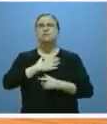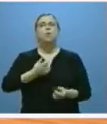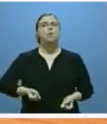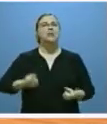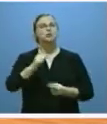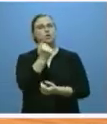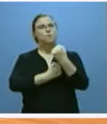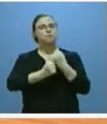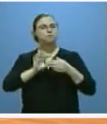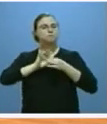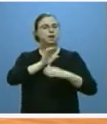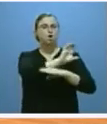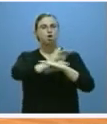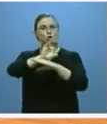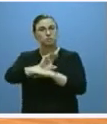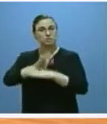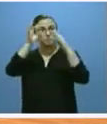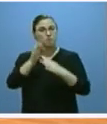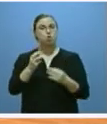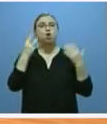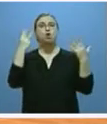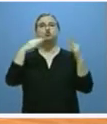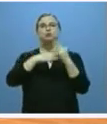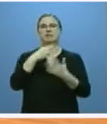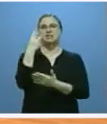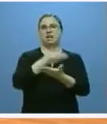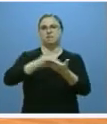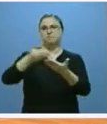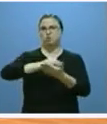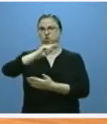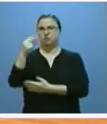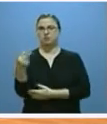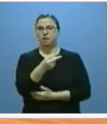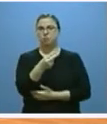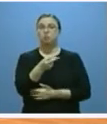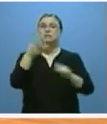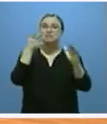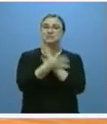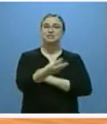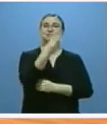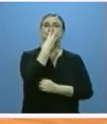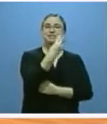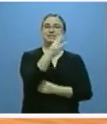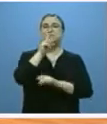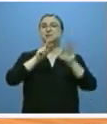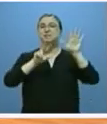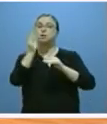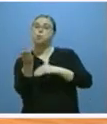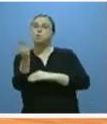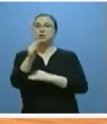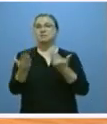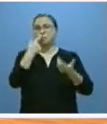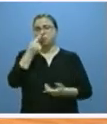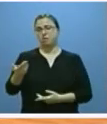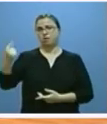efectivo para las consejerías de 8.003 millones de euros que son 375 más que en 2016 esto